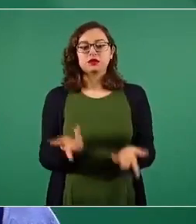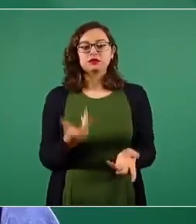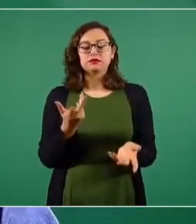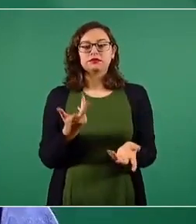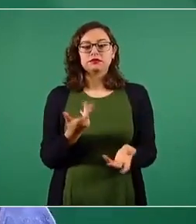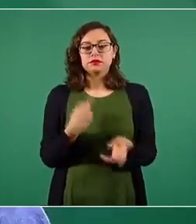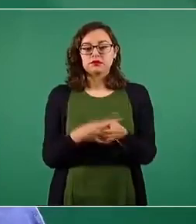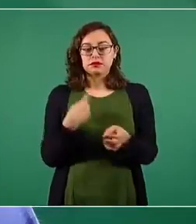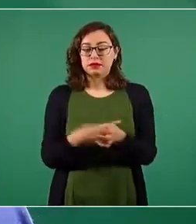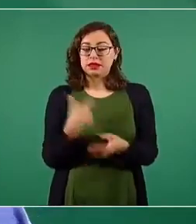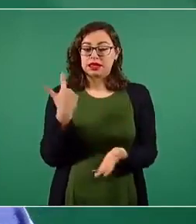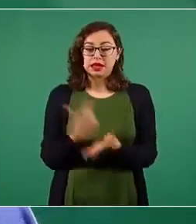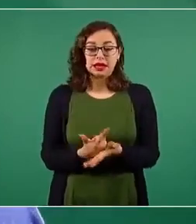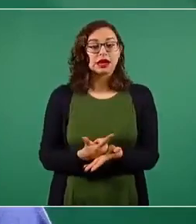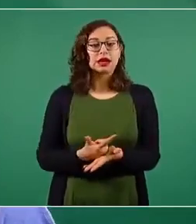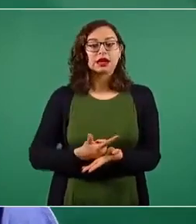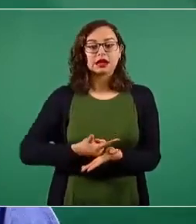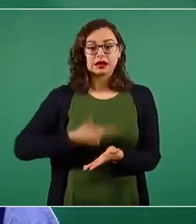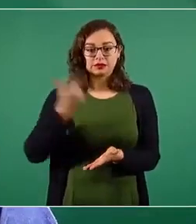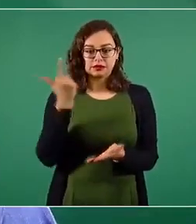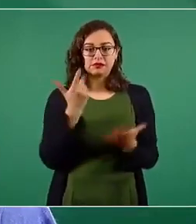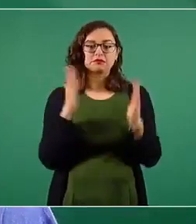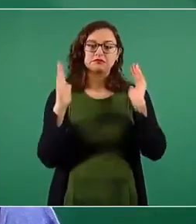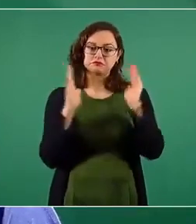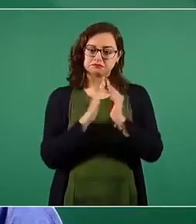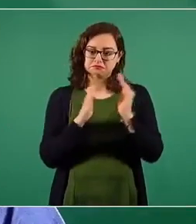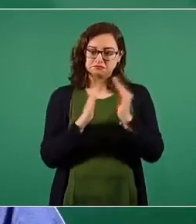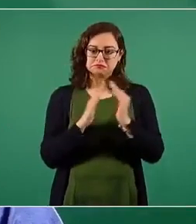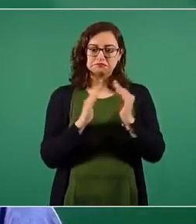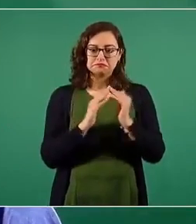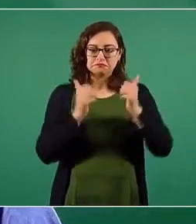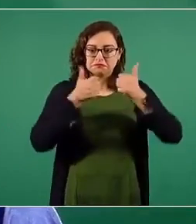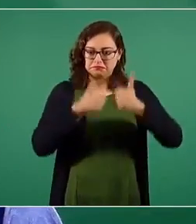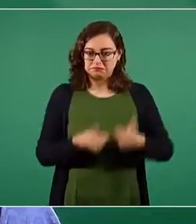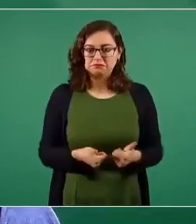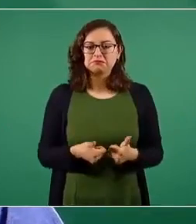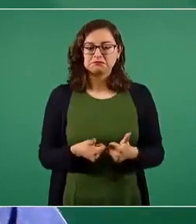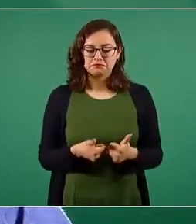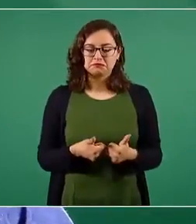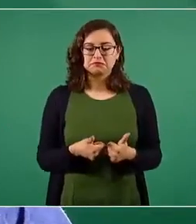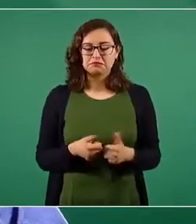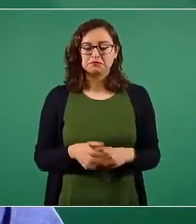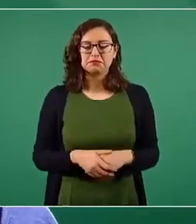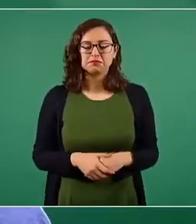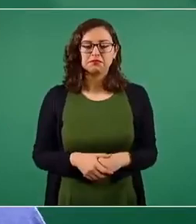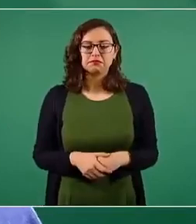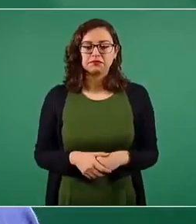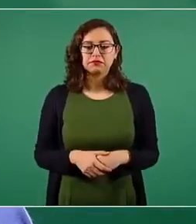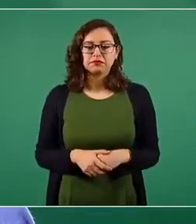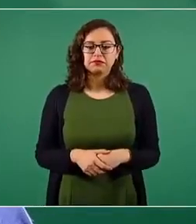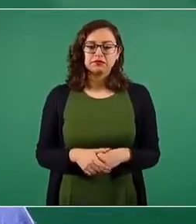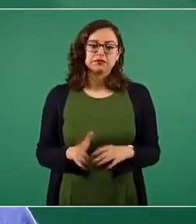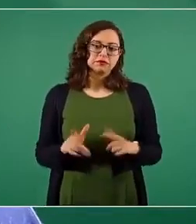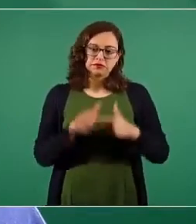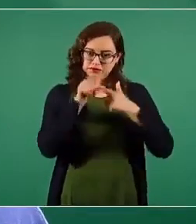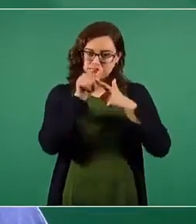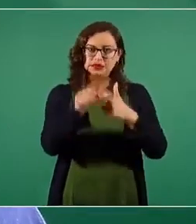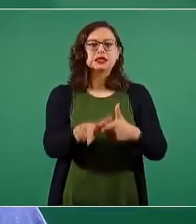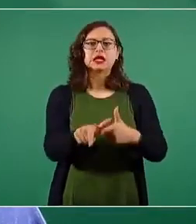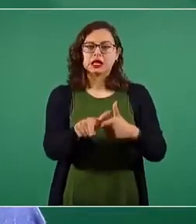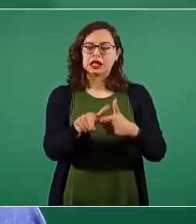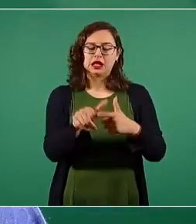enfermedad crónica o degenerativa, pudieran también solicitar y estar en el supuesto de seguir